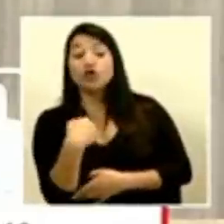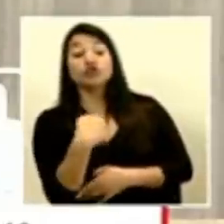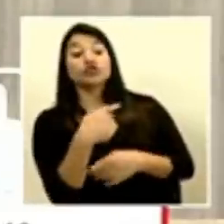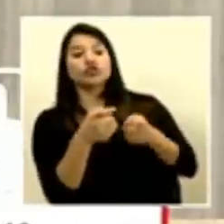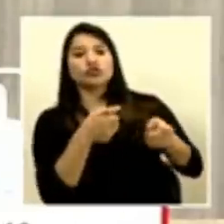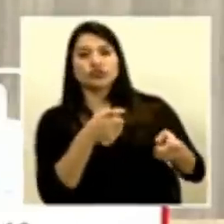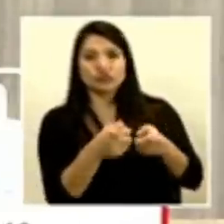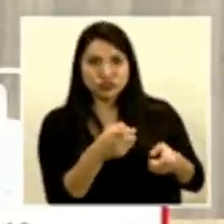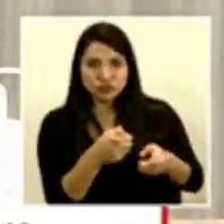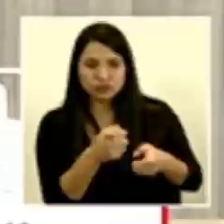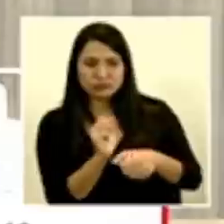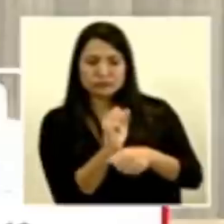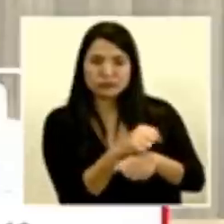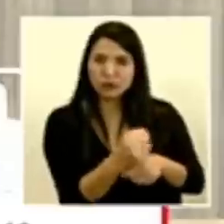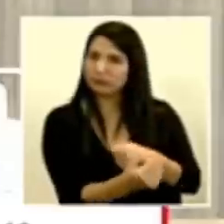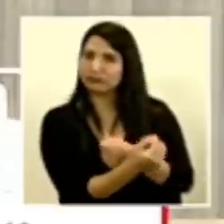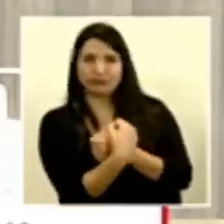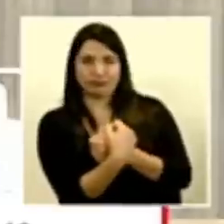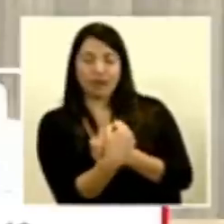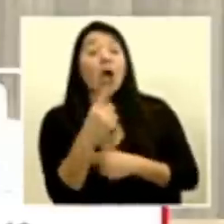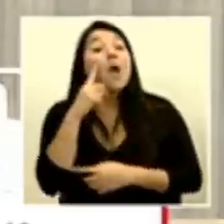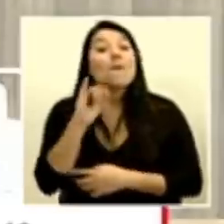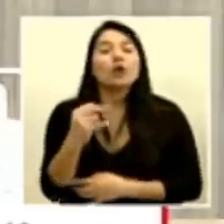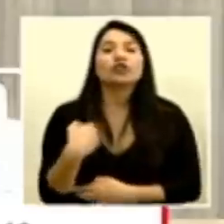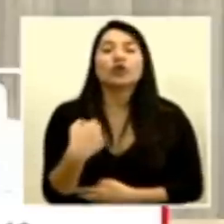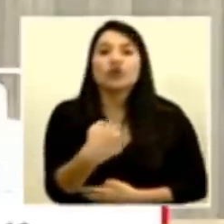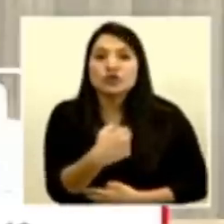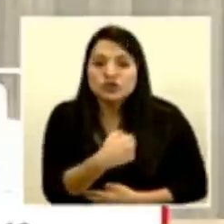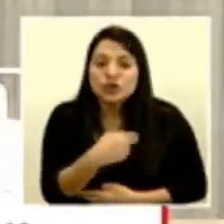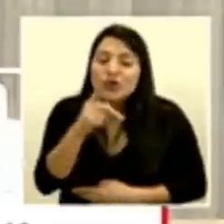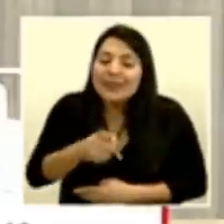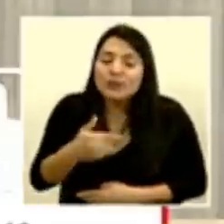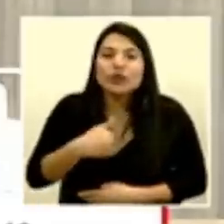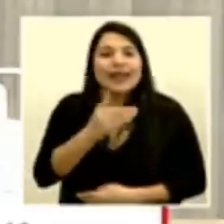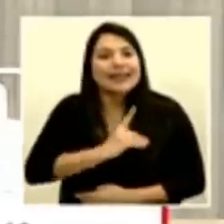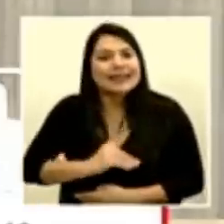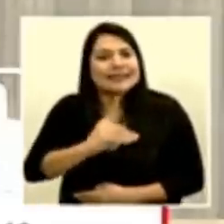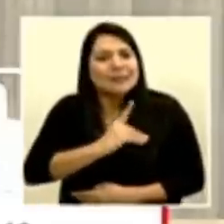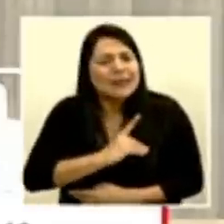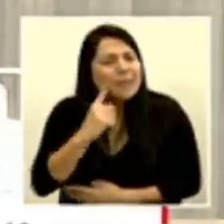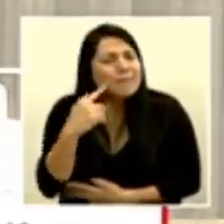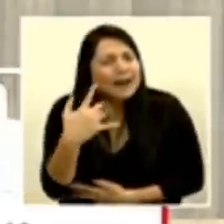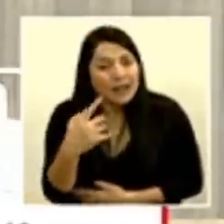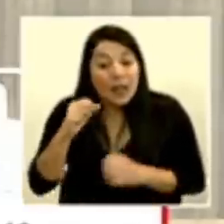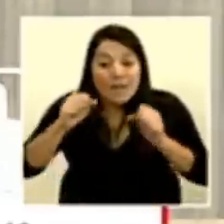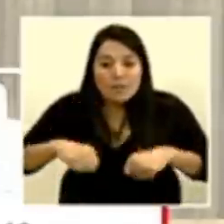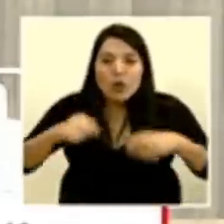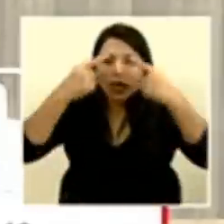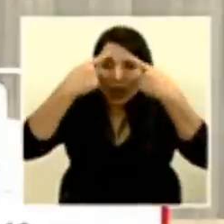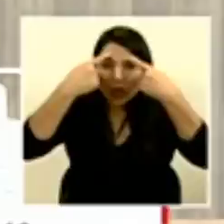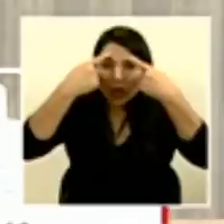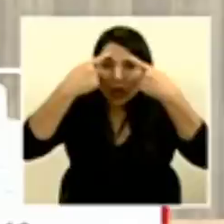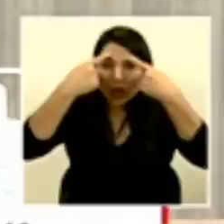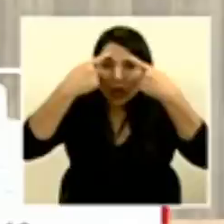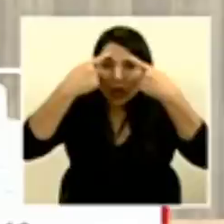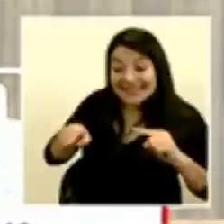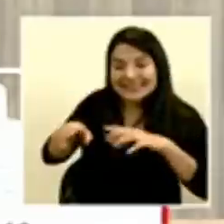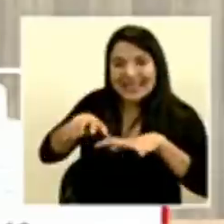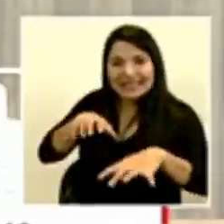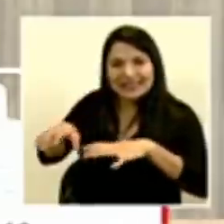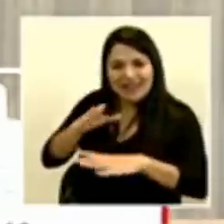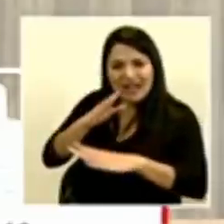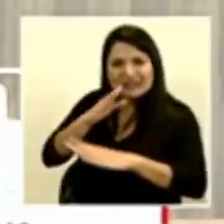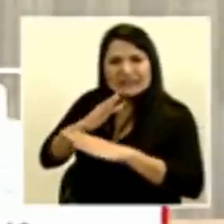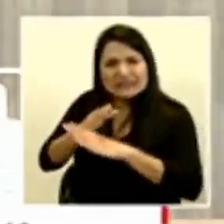insisto en la disciplina que tenemos que tomar para poder hacer que muchas actividades que han venido restringidas o del todo